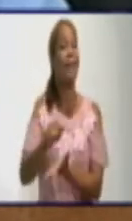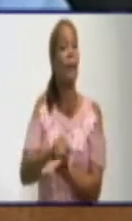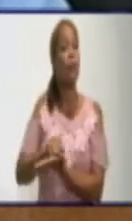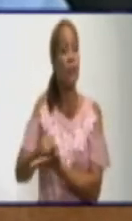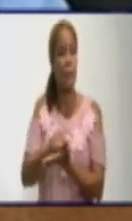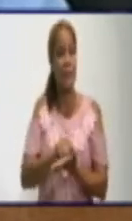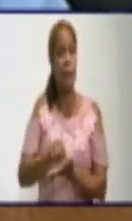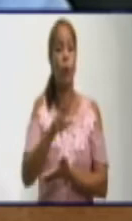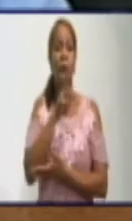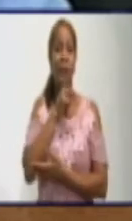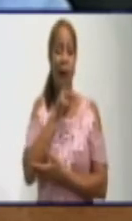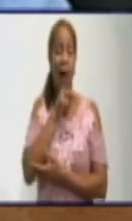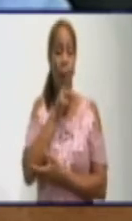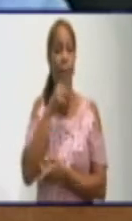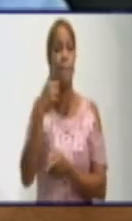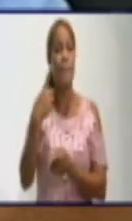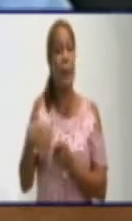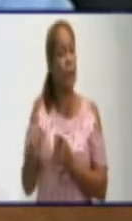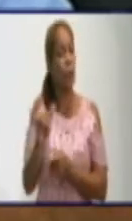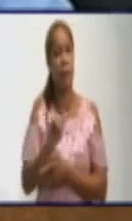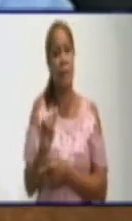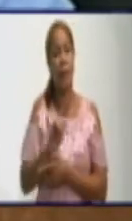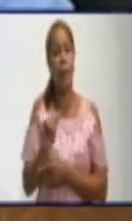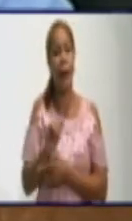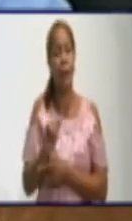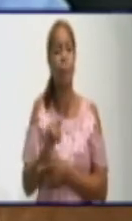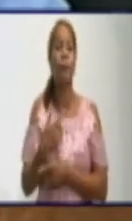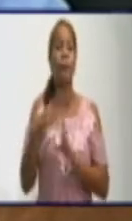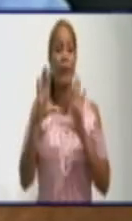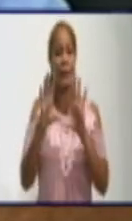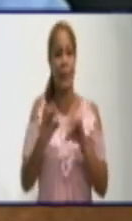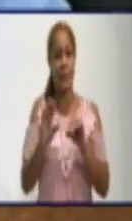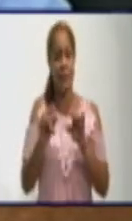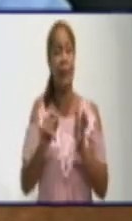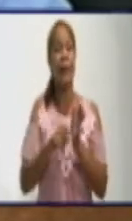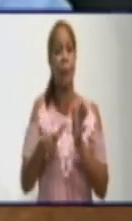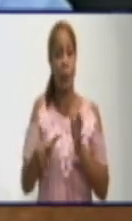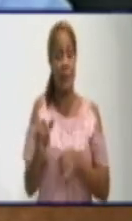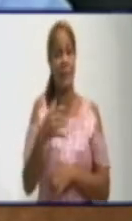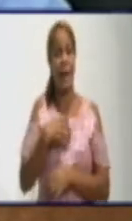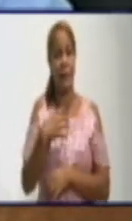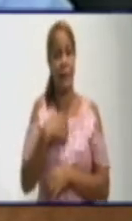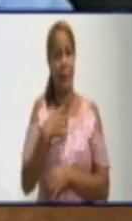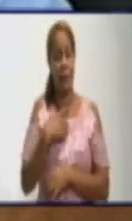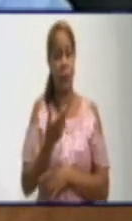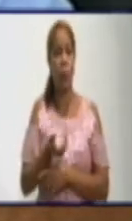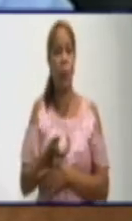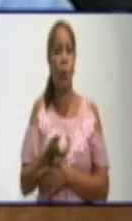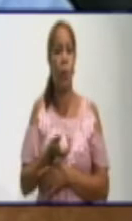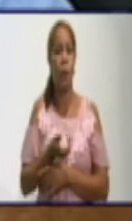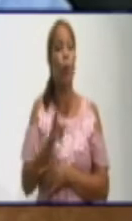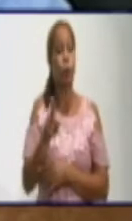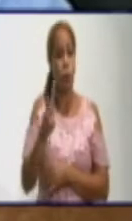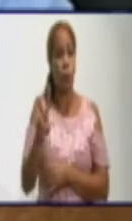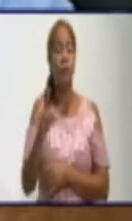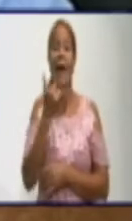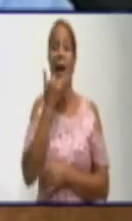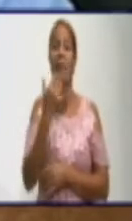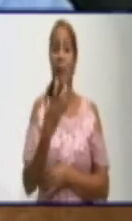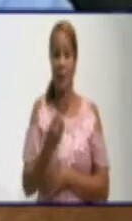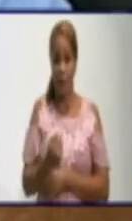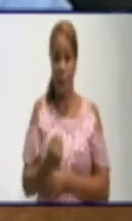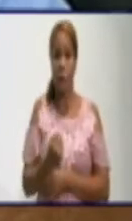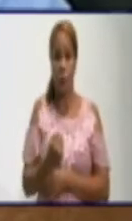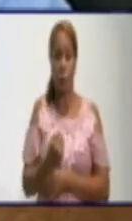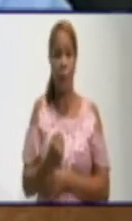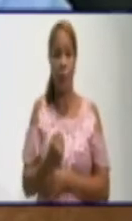hemos podido, pero también decir que la provincia también ha tenido entonces afectación con el físico